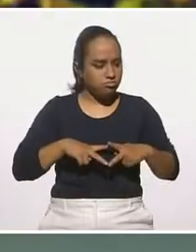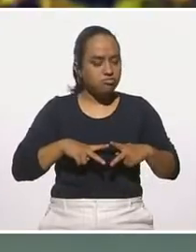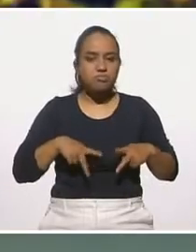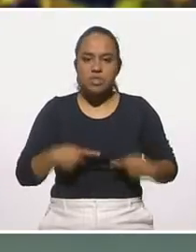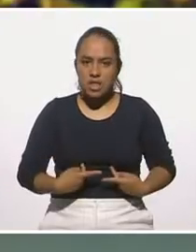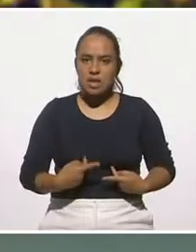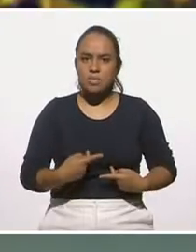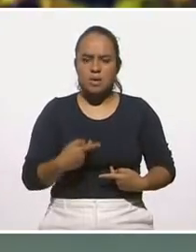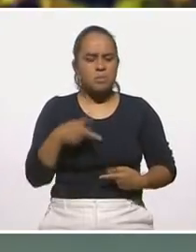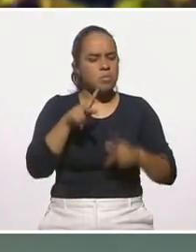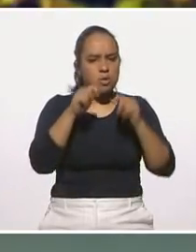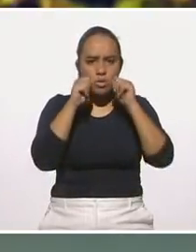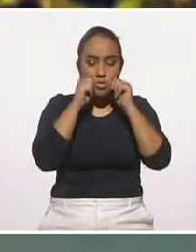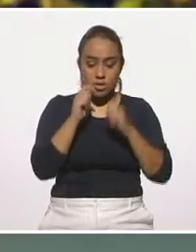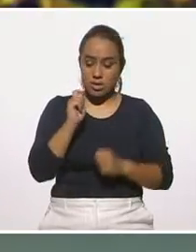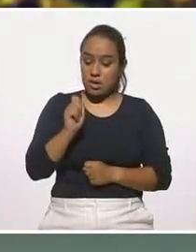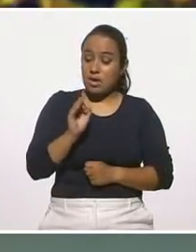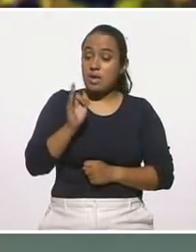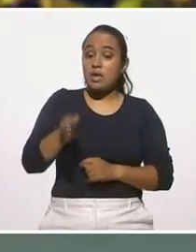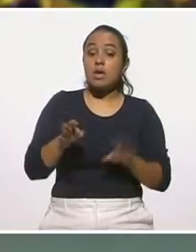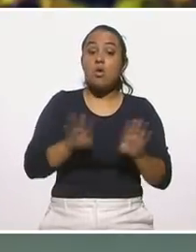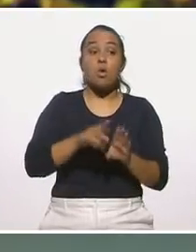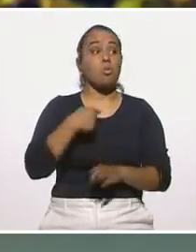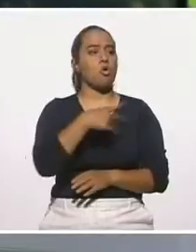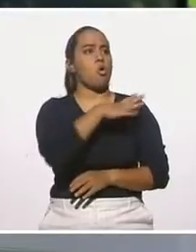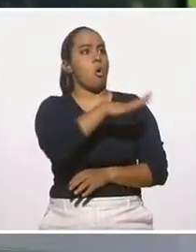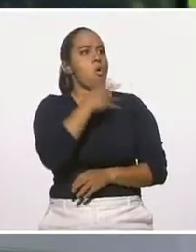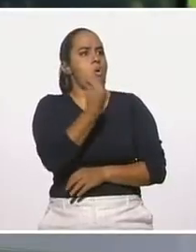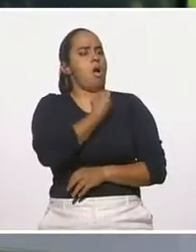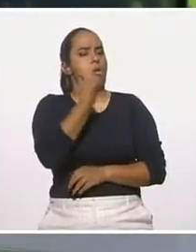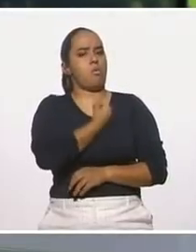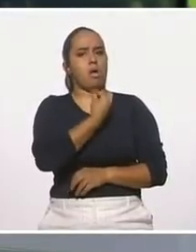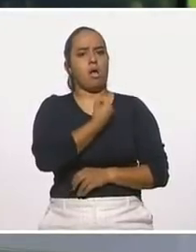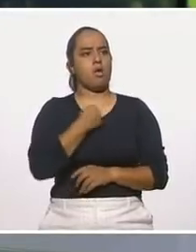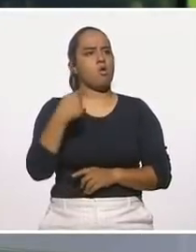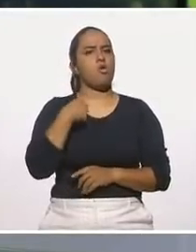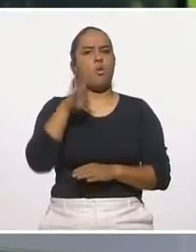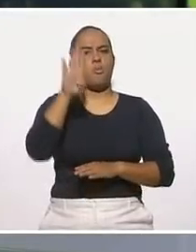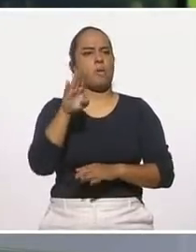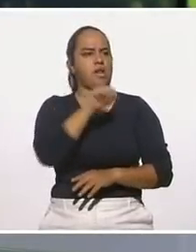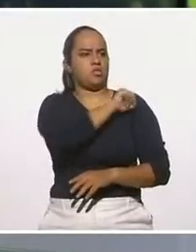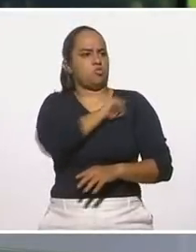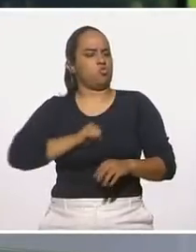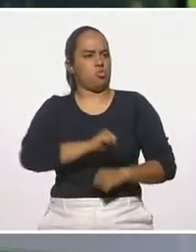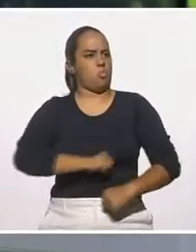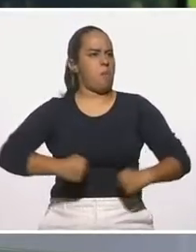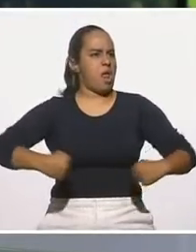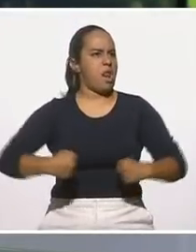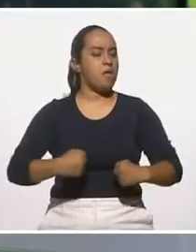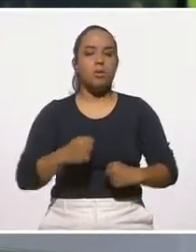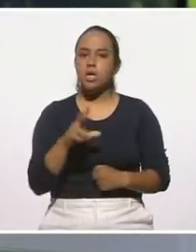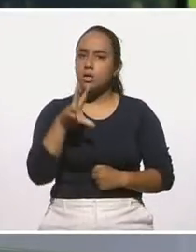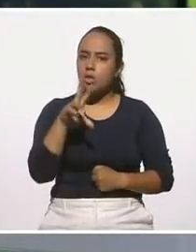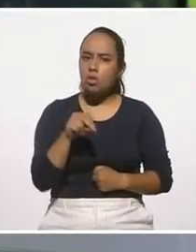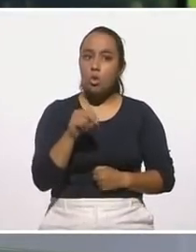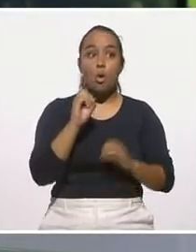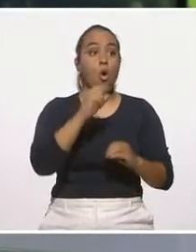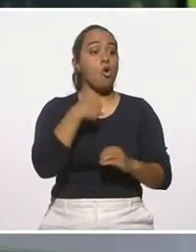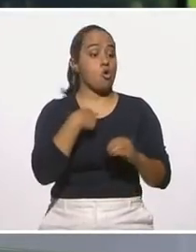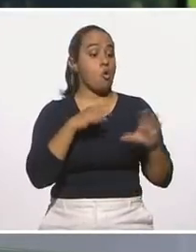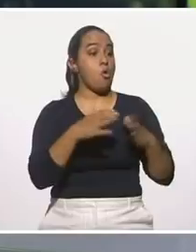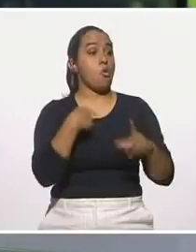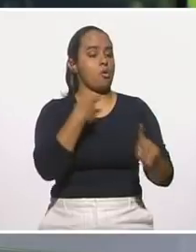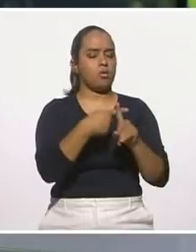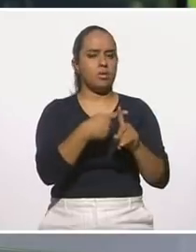resiliencia no es el club de los resistentes, de los superhéroes, ni es el club de los optimistas. Qué